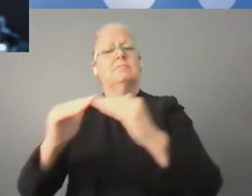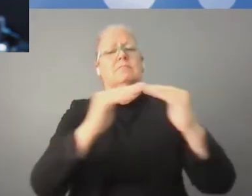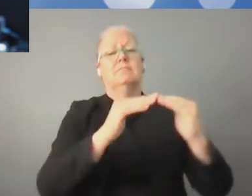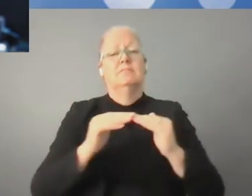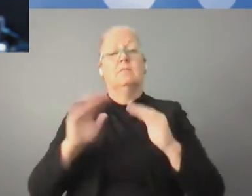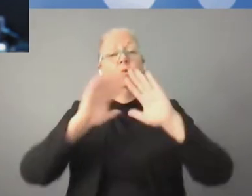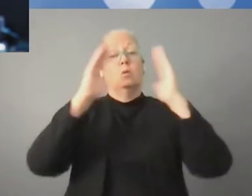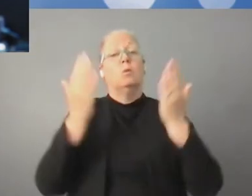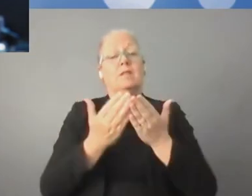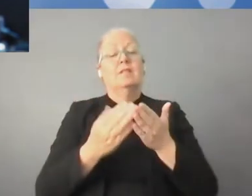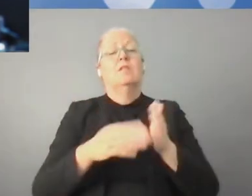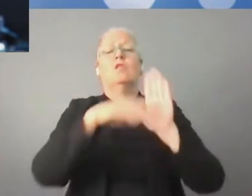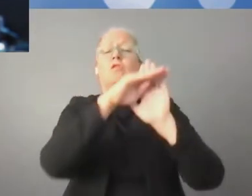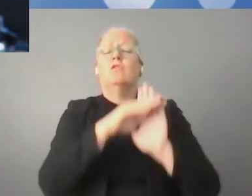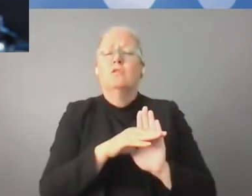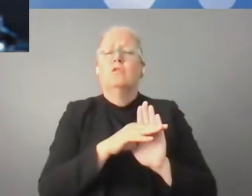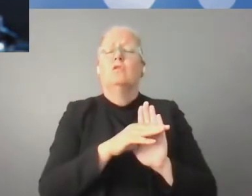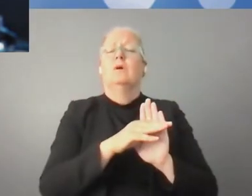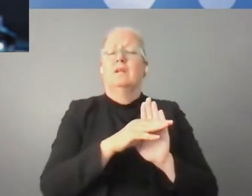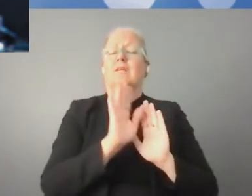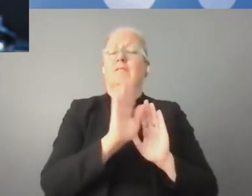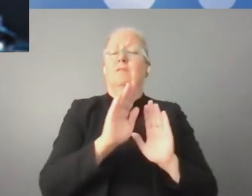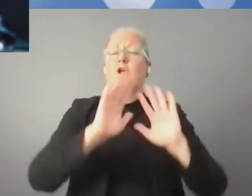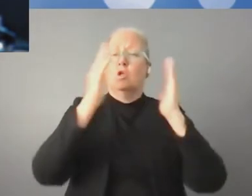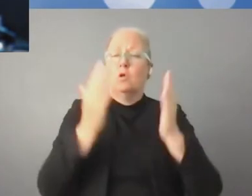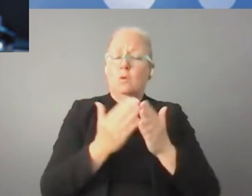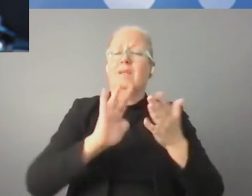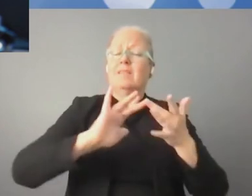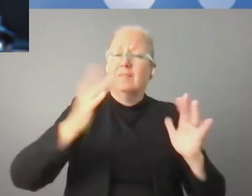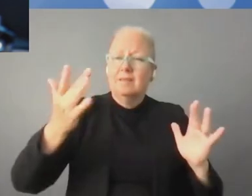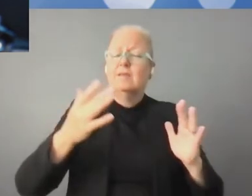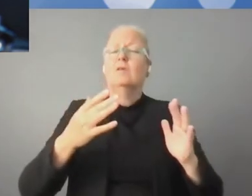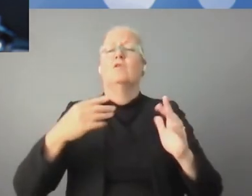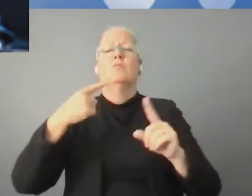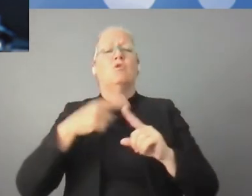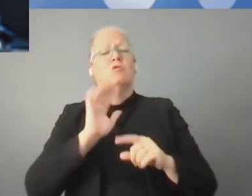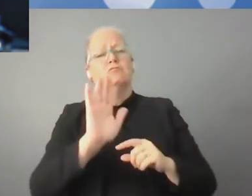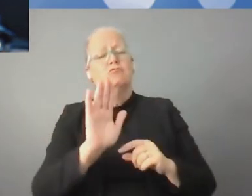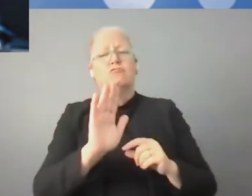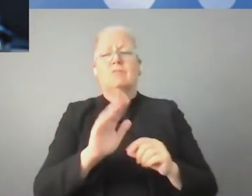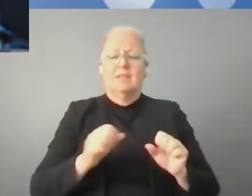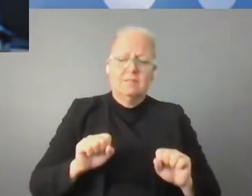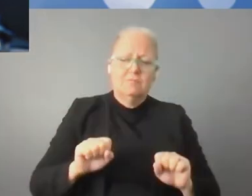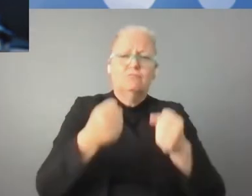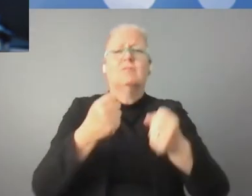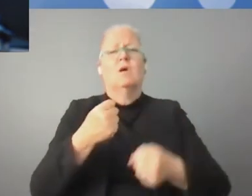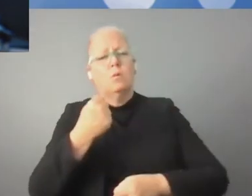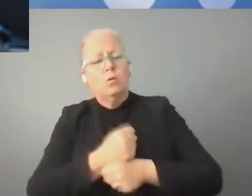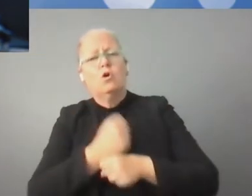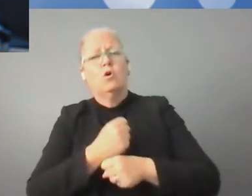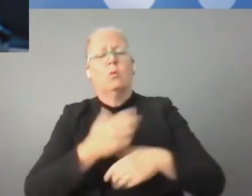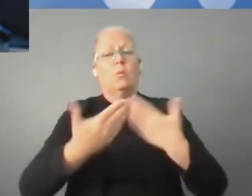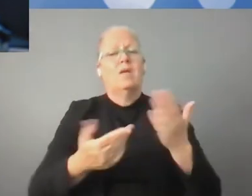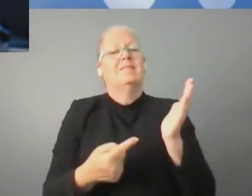Quiero subrayar también que es importante la armonización de las regulaciones internacionales referentes al Internet,